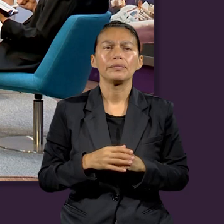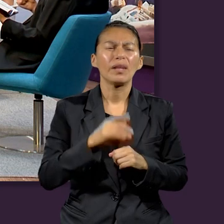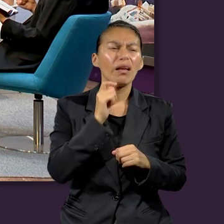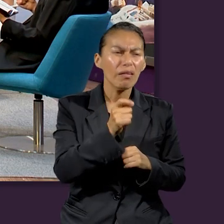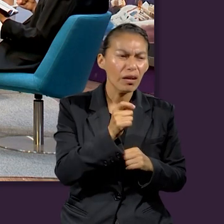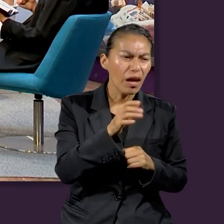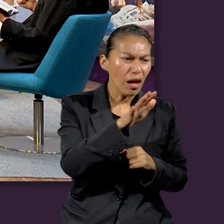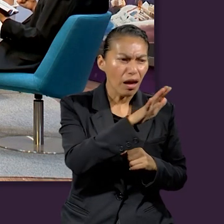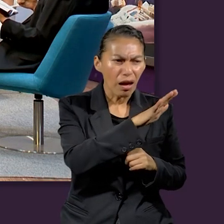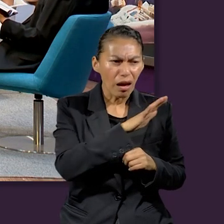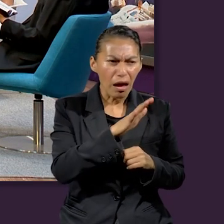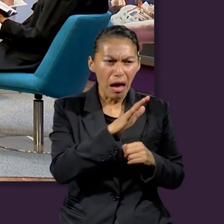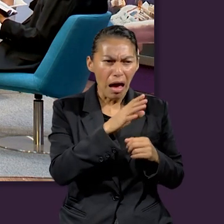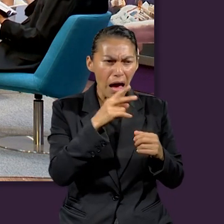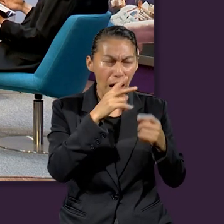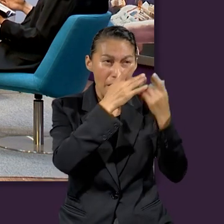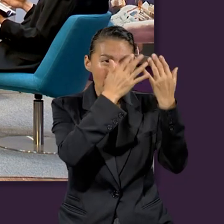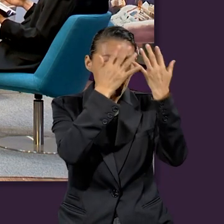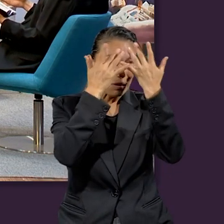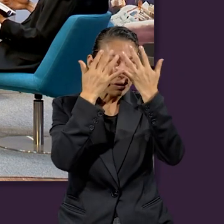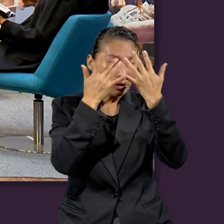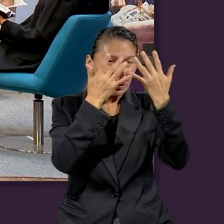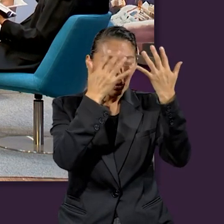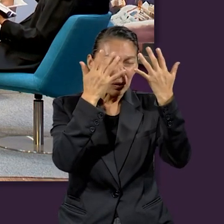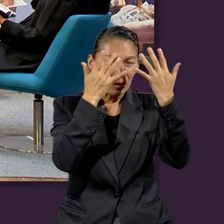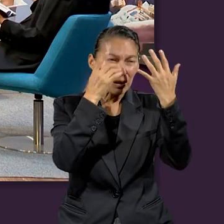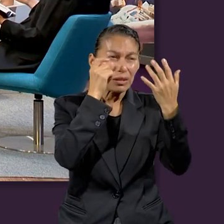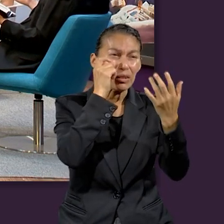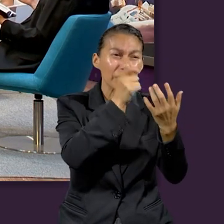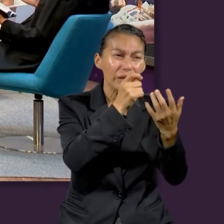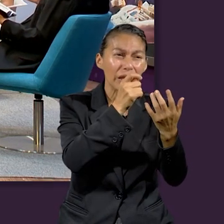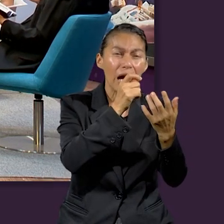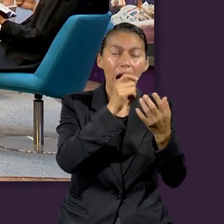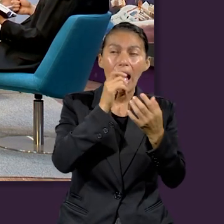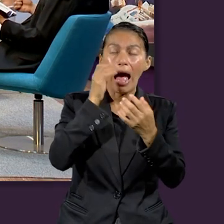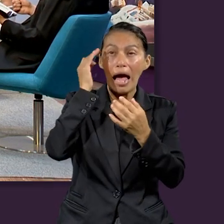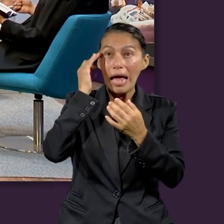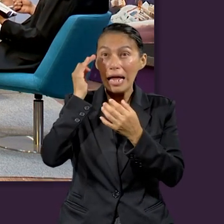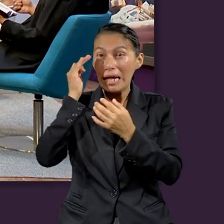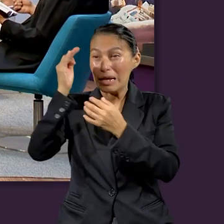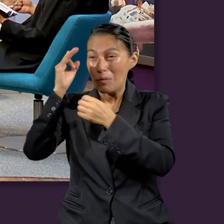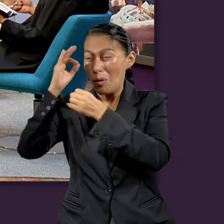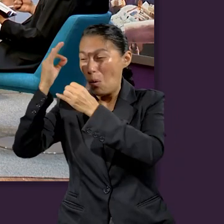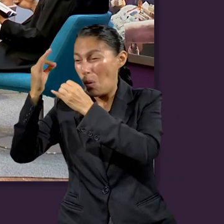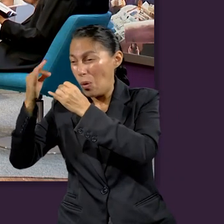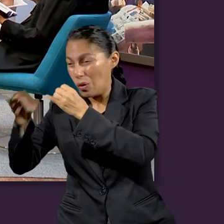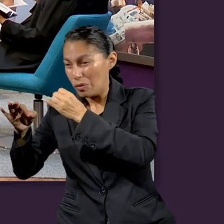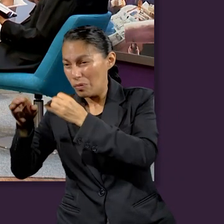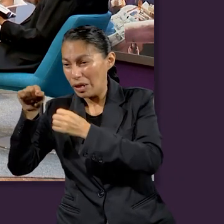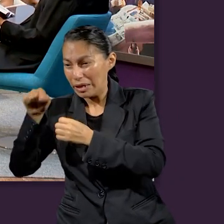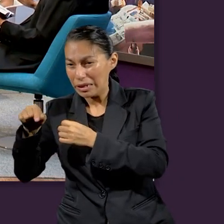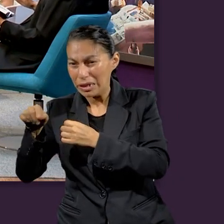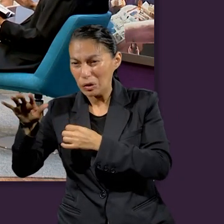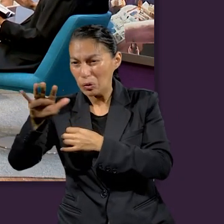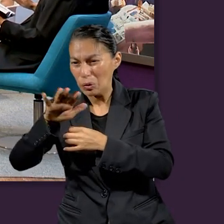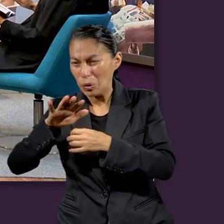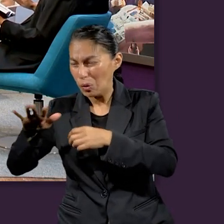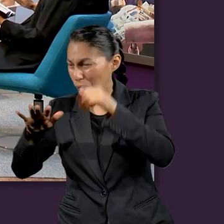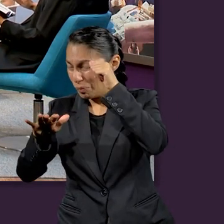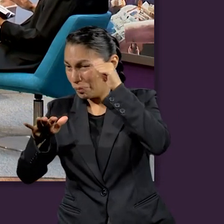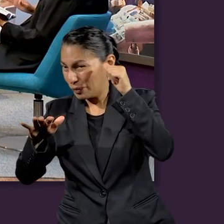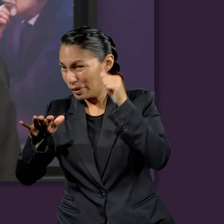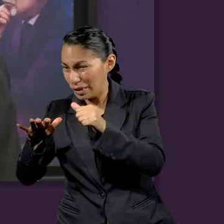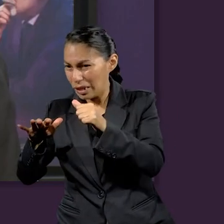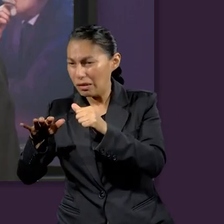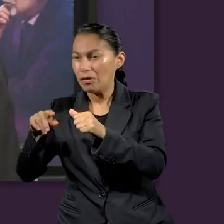esta visión era que él entendiera que el tiempo final, lo que iba a hacer era poner fin al pecado